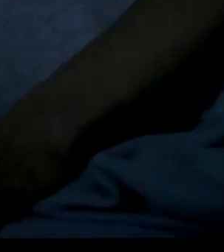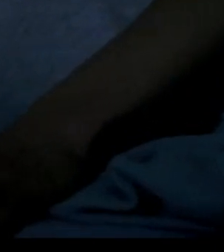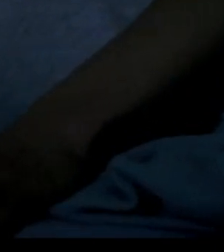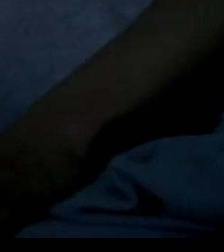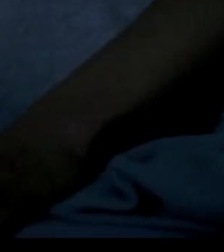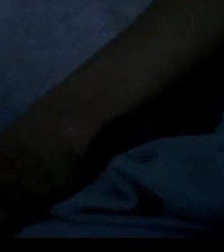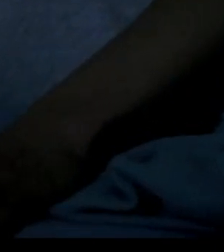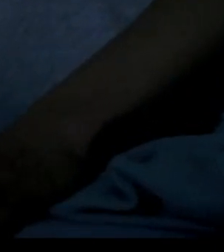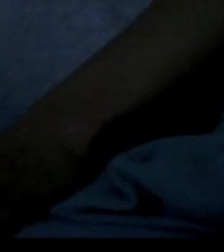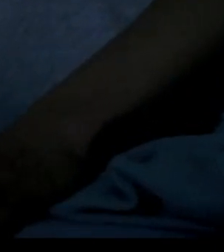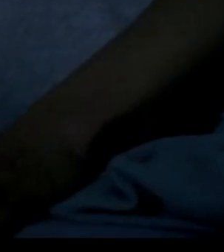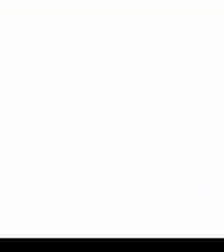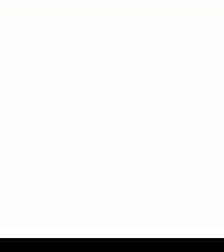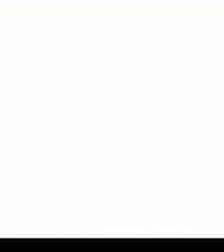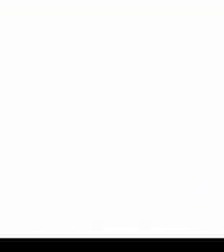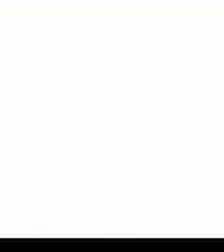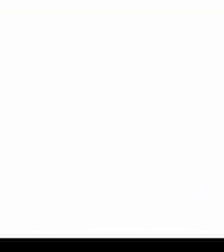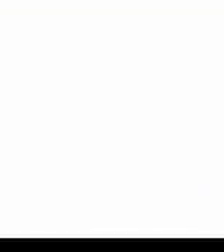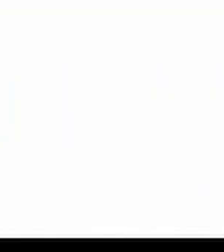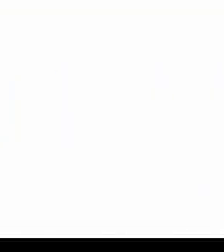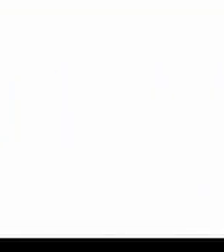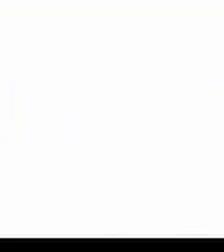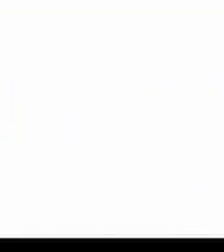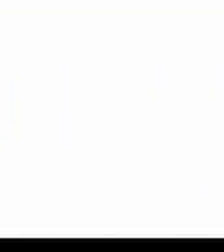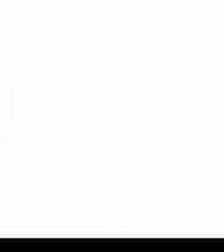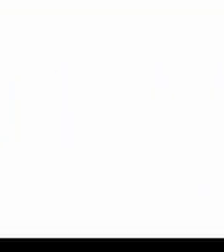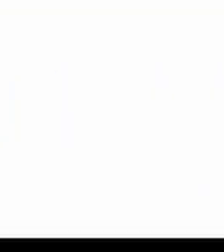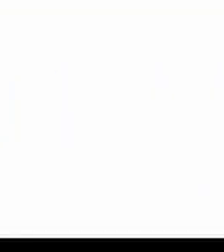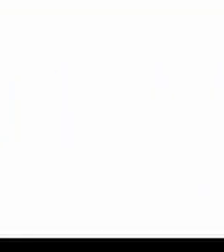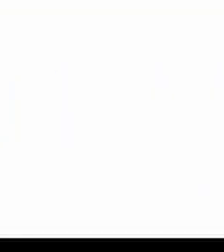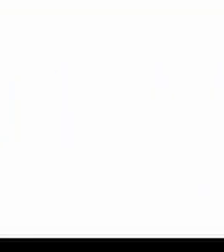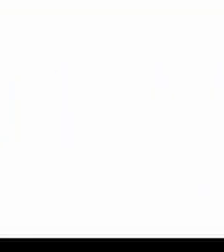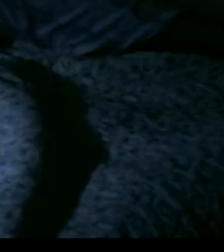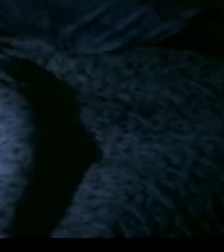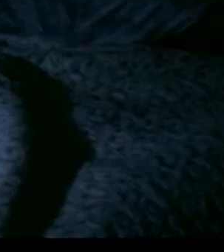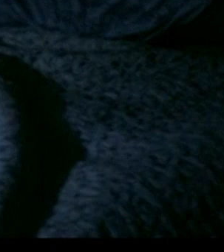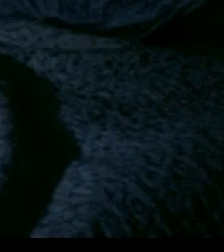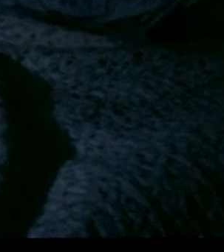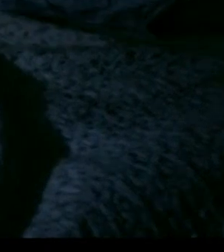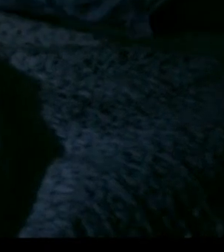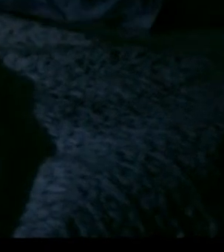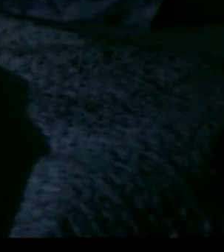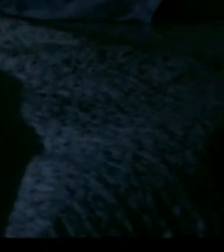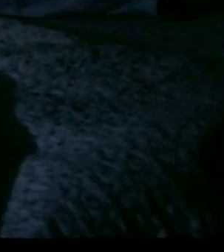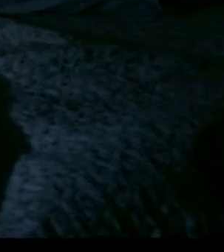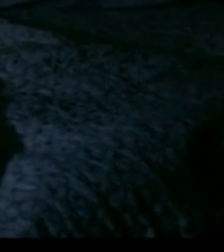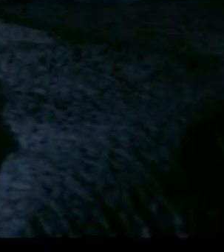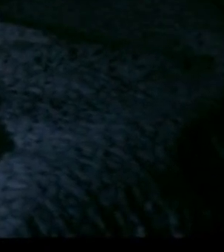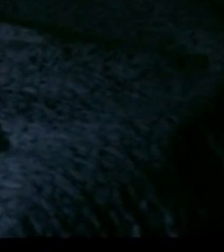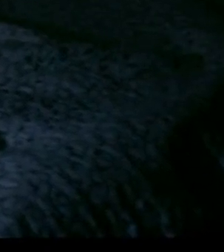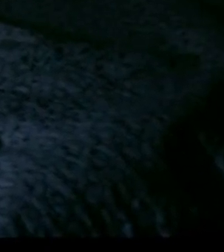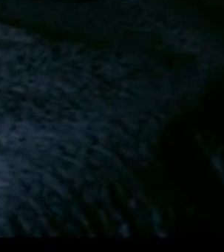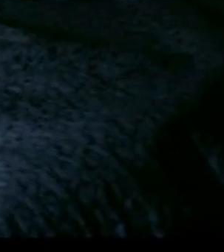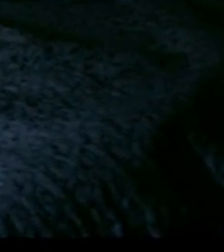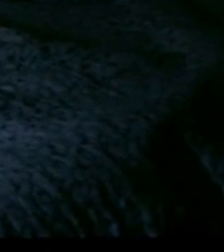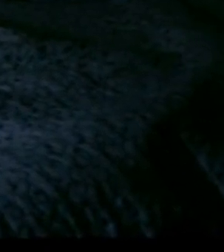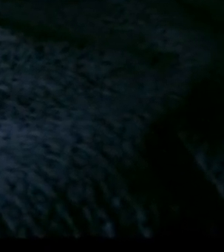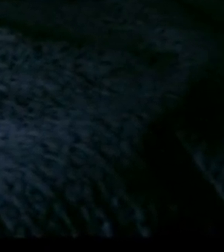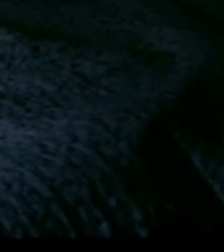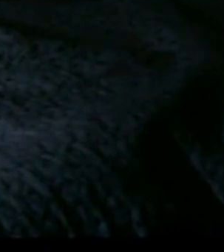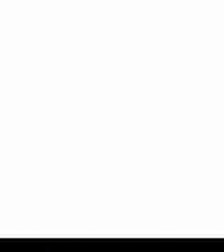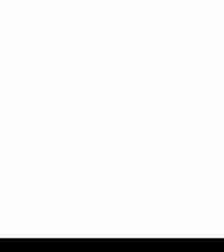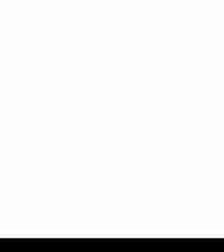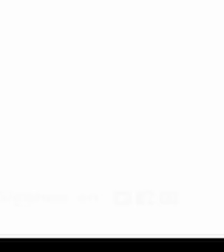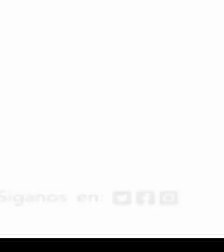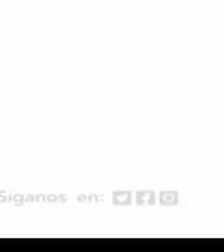número 80 deudas que roban sueño hay mil razones para querer un BN rapidito si la suya es unificar sus deudas solicite uno hoy